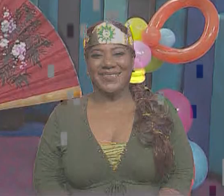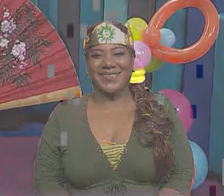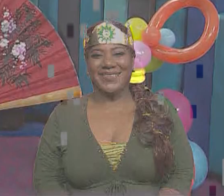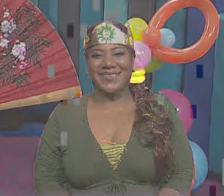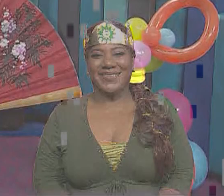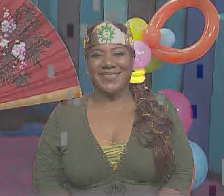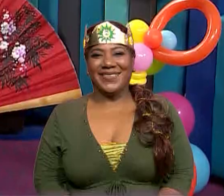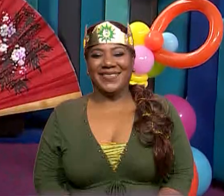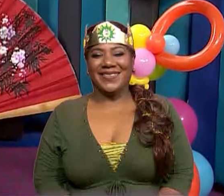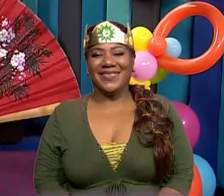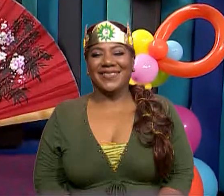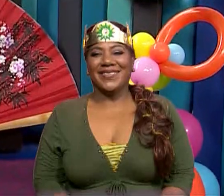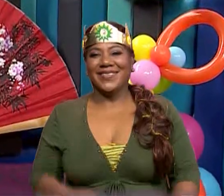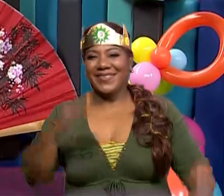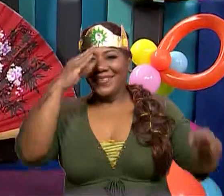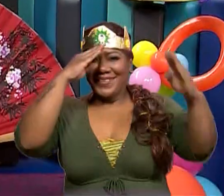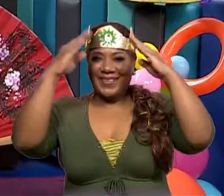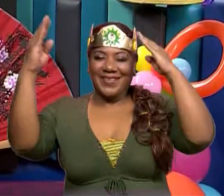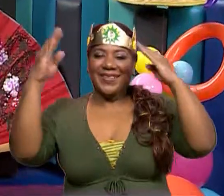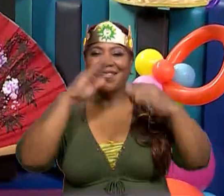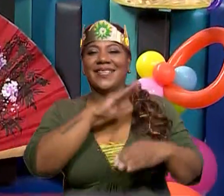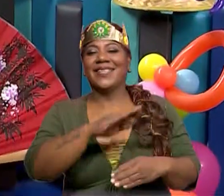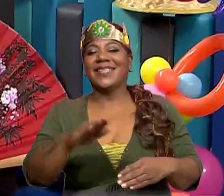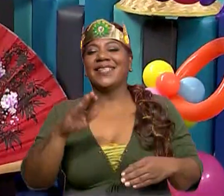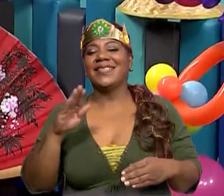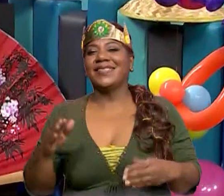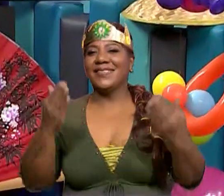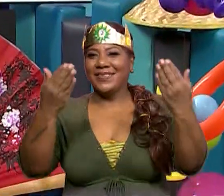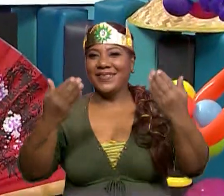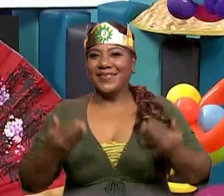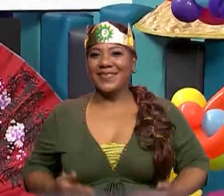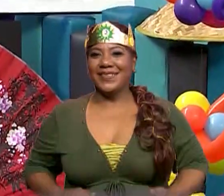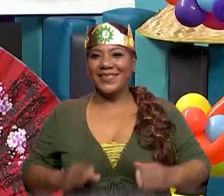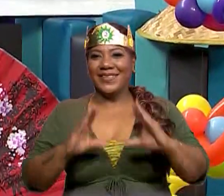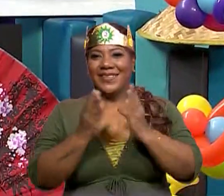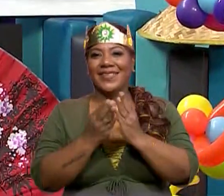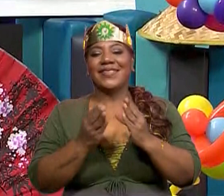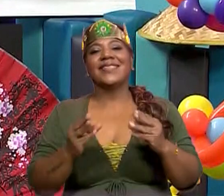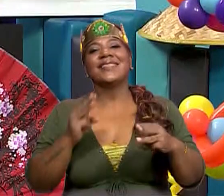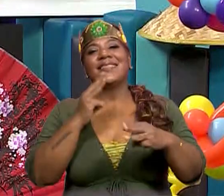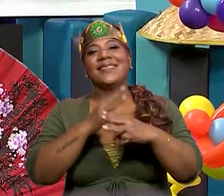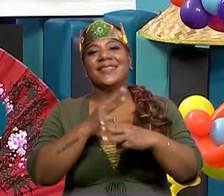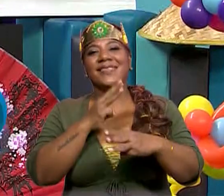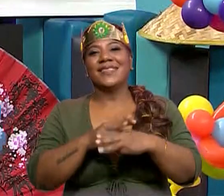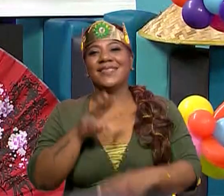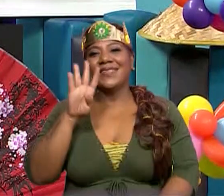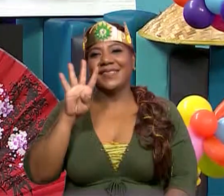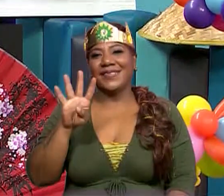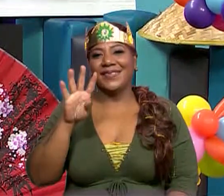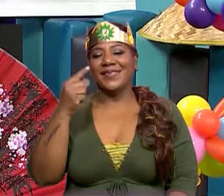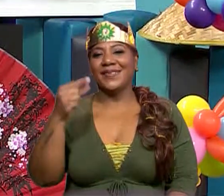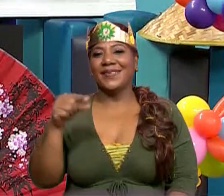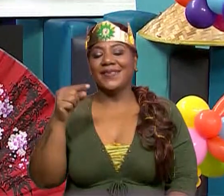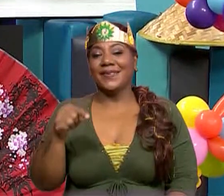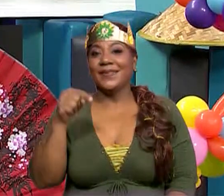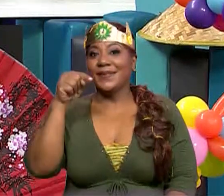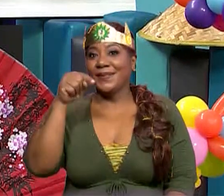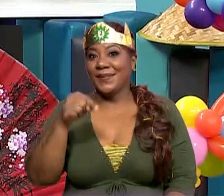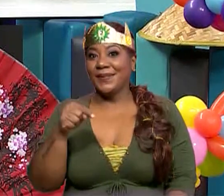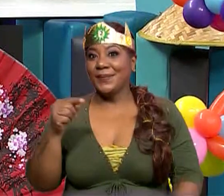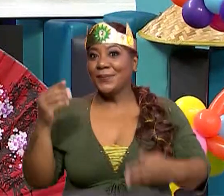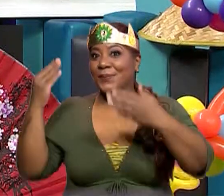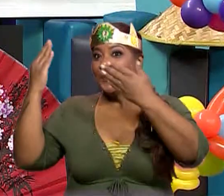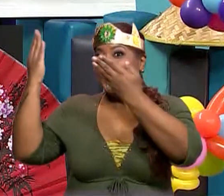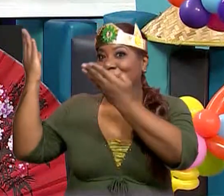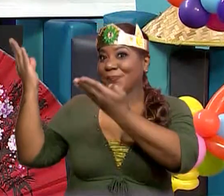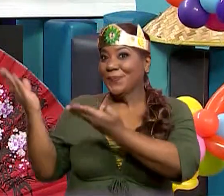Hola chicos, bienvenidos a la clase de matemática para cuarto grado. Soy la maestra Carmen Núñez y hoy estoy vestida